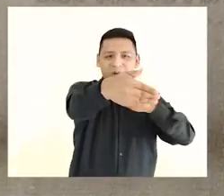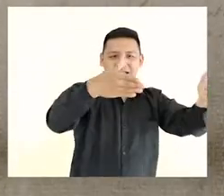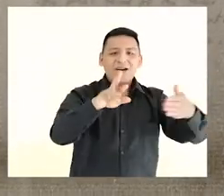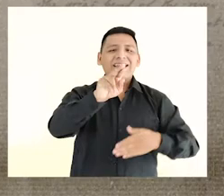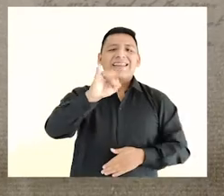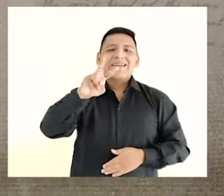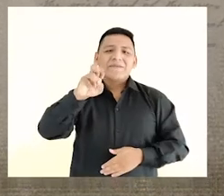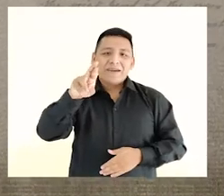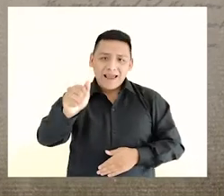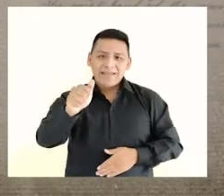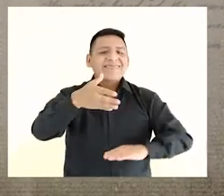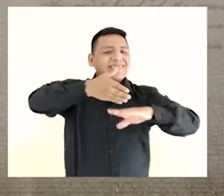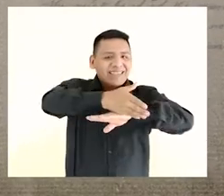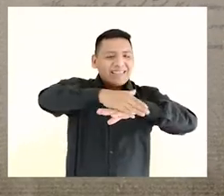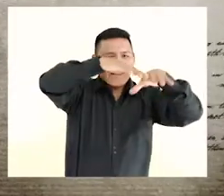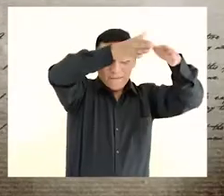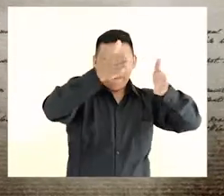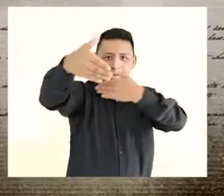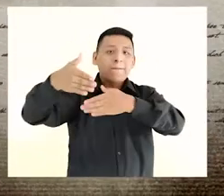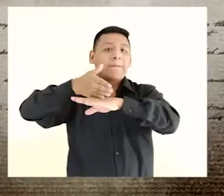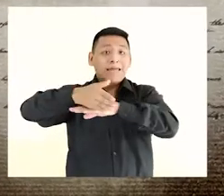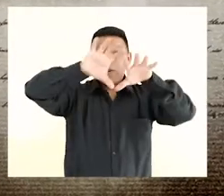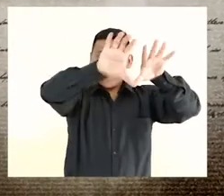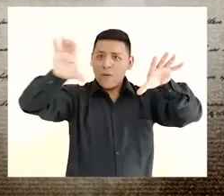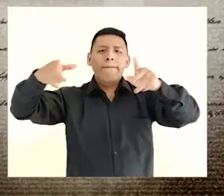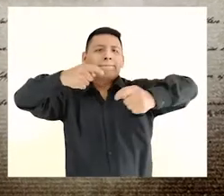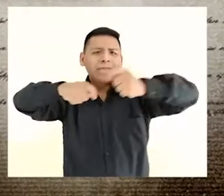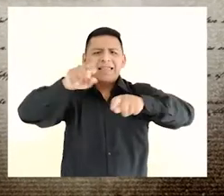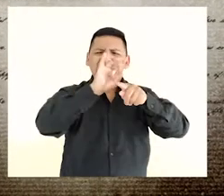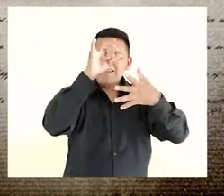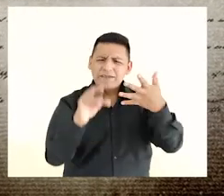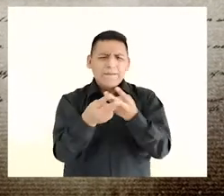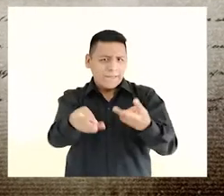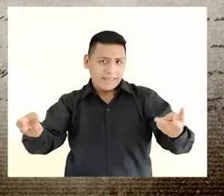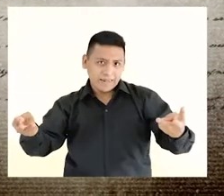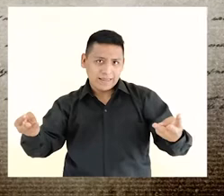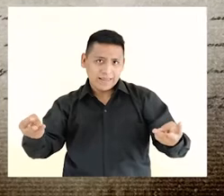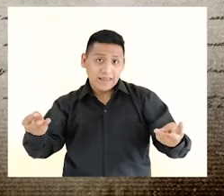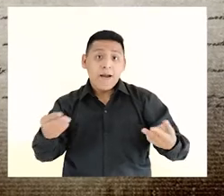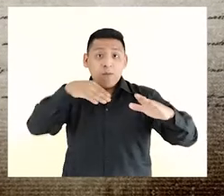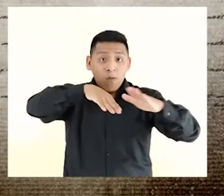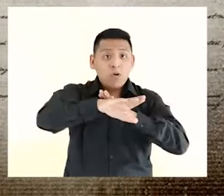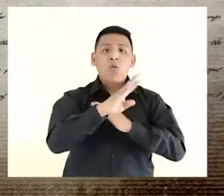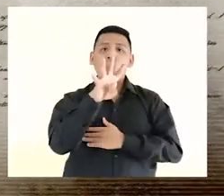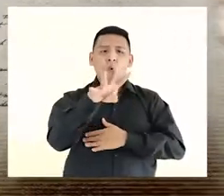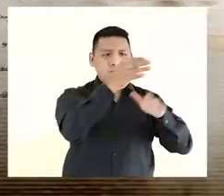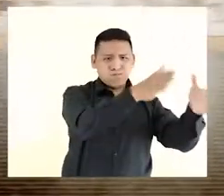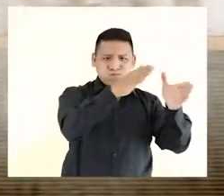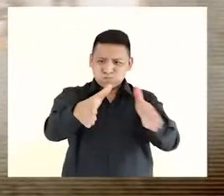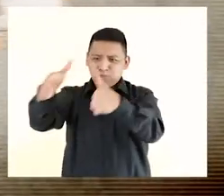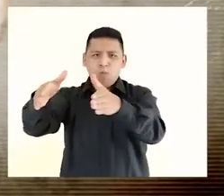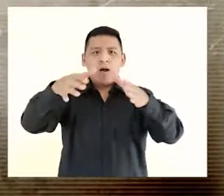son los Cajones de Rivera, tiendas de madera dosadas a la fachada para vender mercaderías diversas, por dentro cuatro